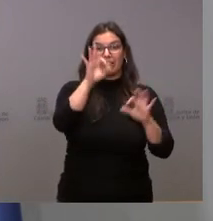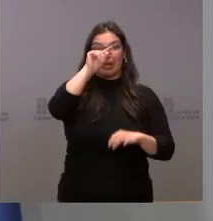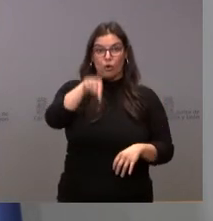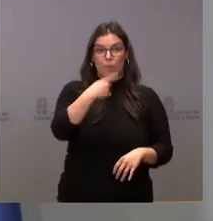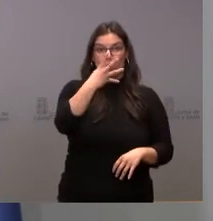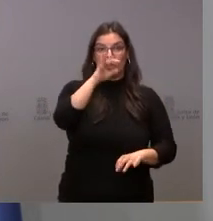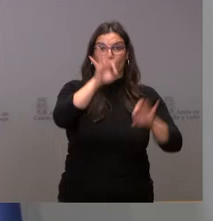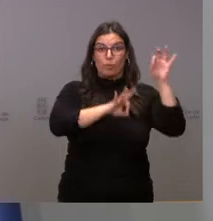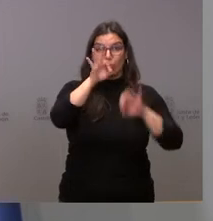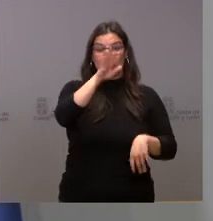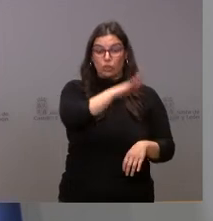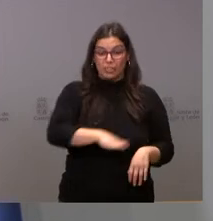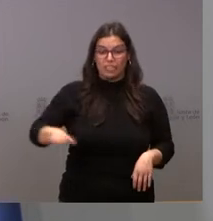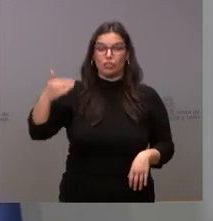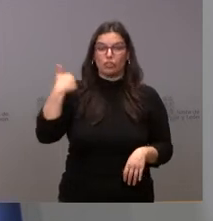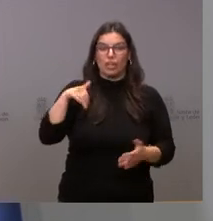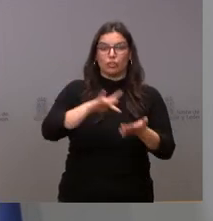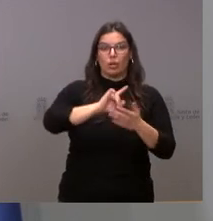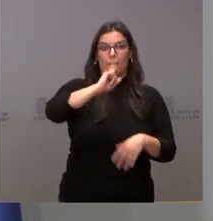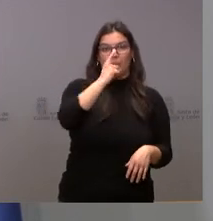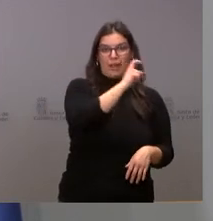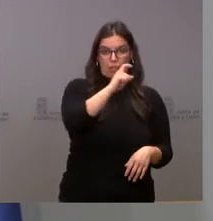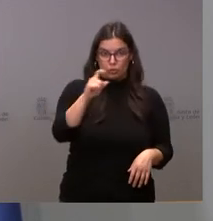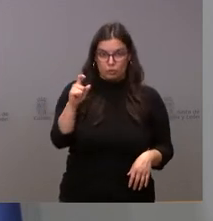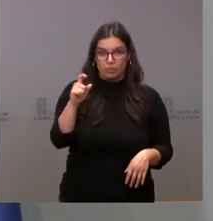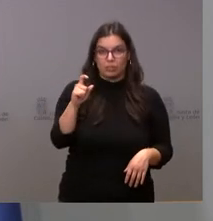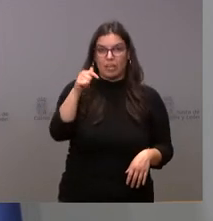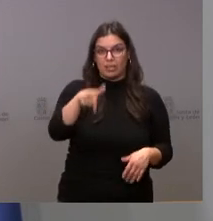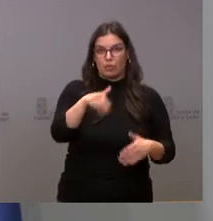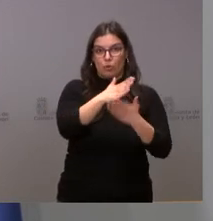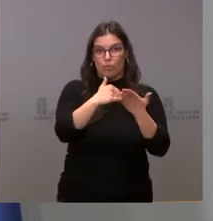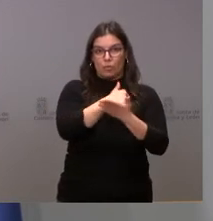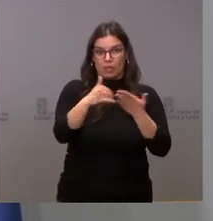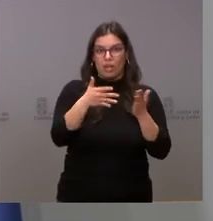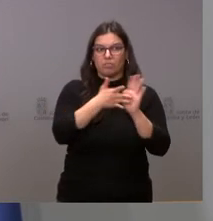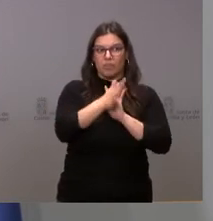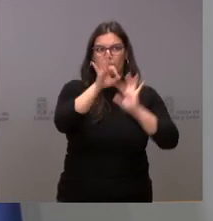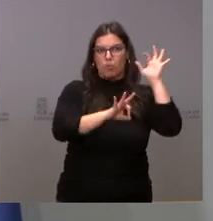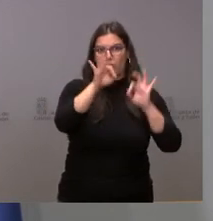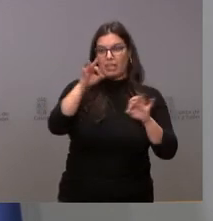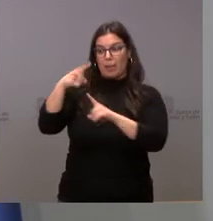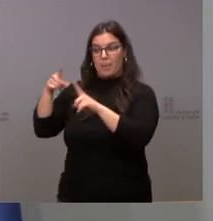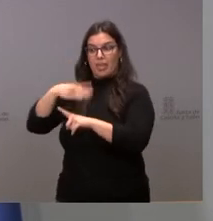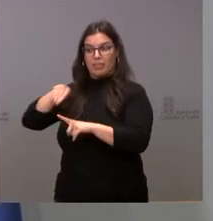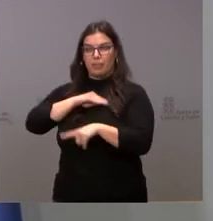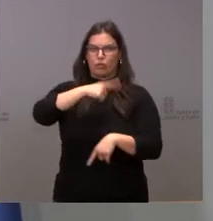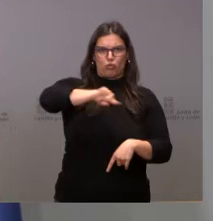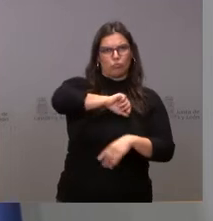población infantil ha recibido la primera dosis en nuestra comunidad, un ratio claramente por encima de la media nacional.